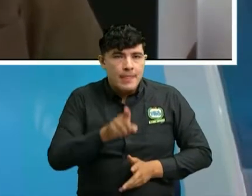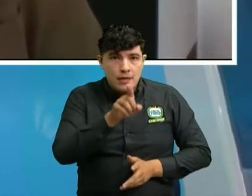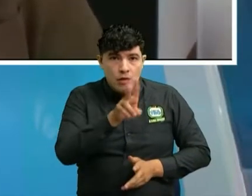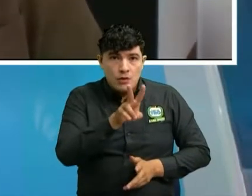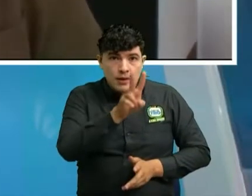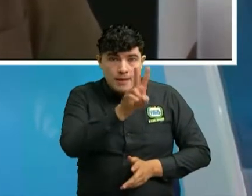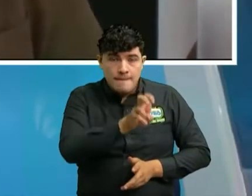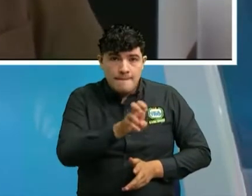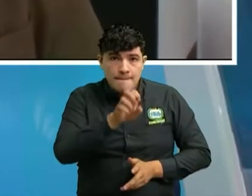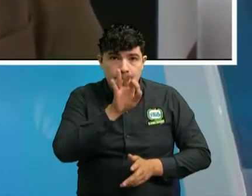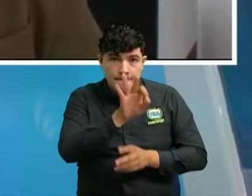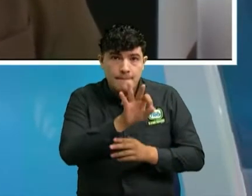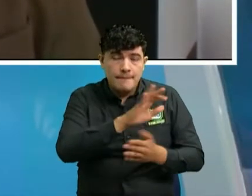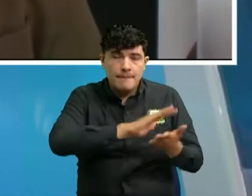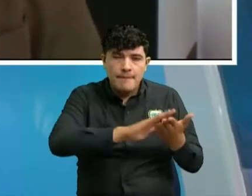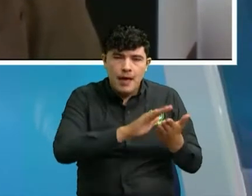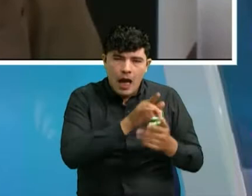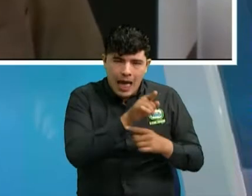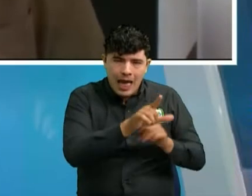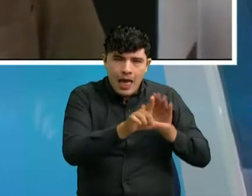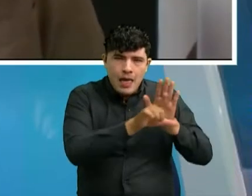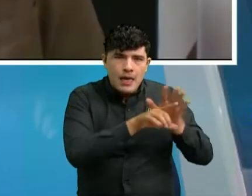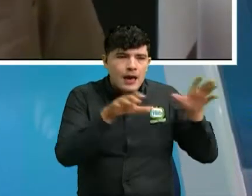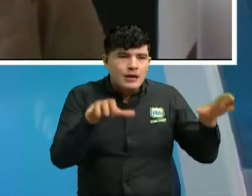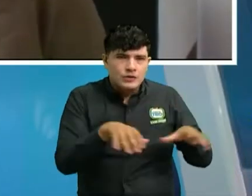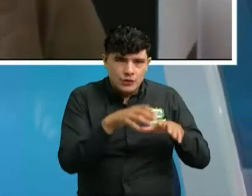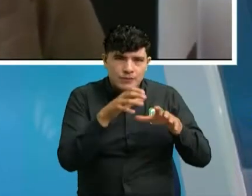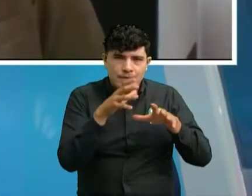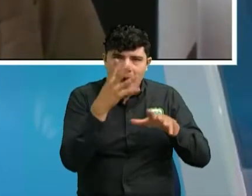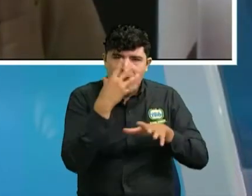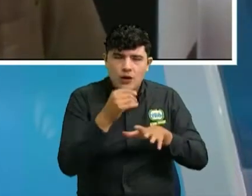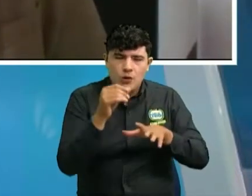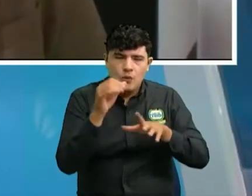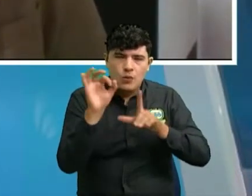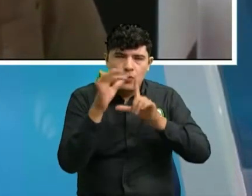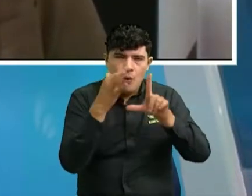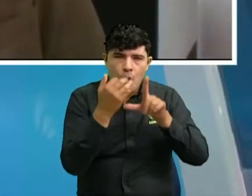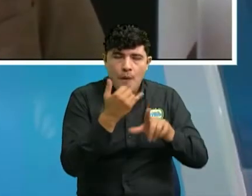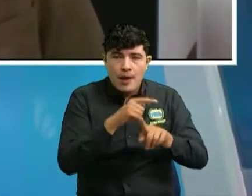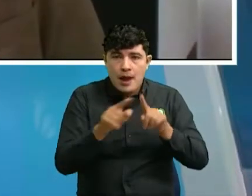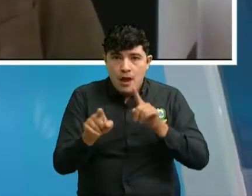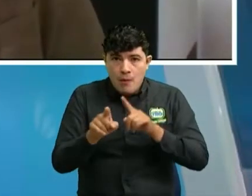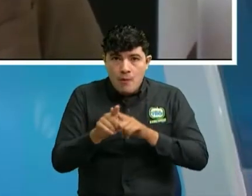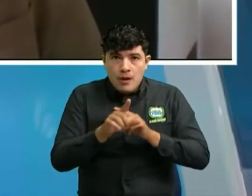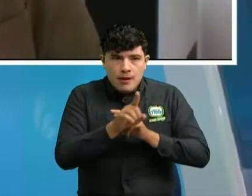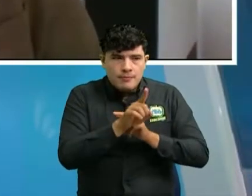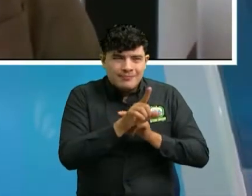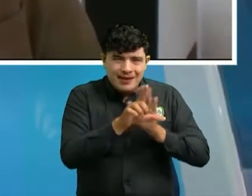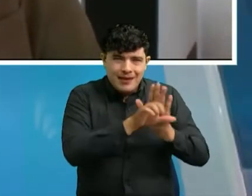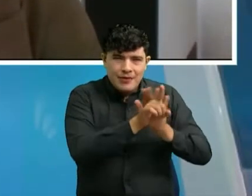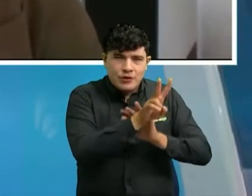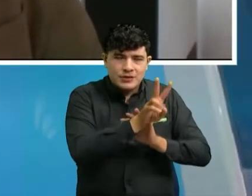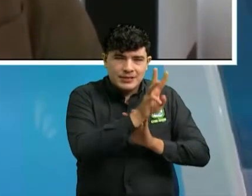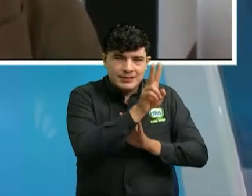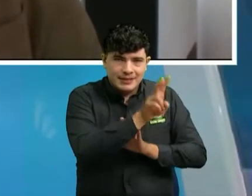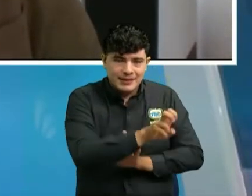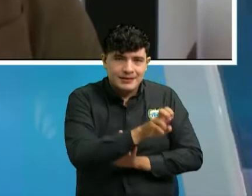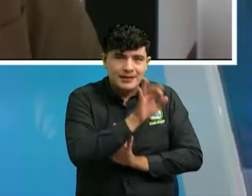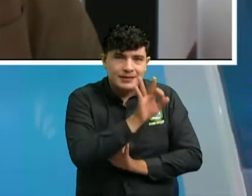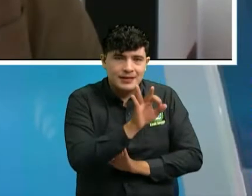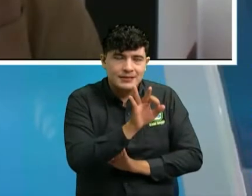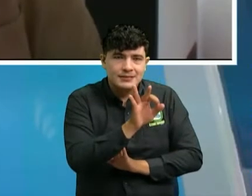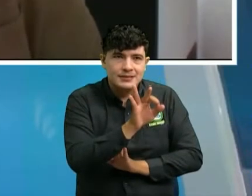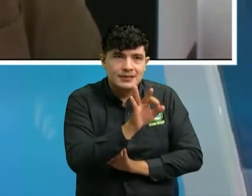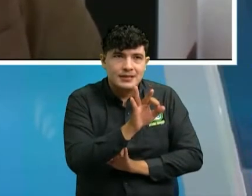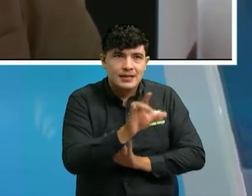son los delitos los delitos informáticos la ley 1273 que modificó el código y la